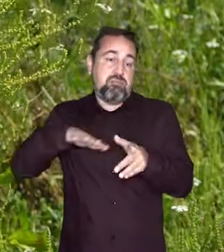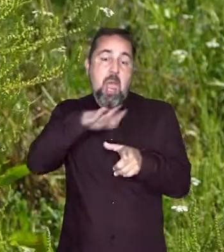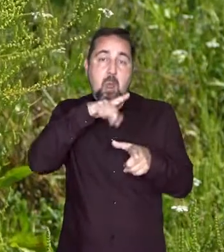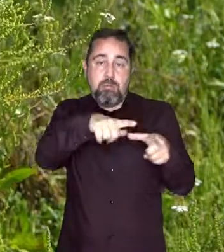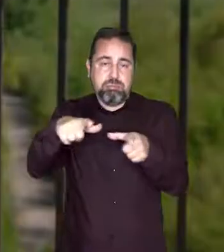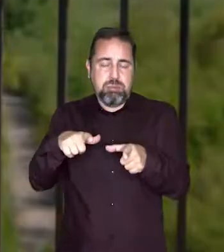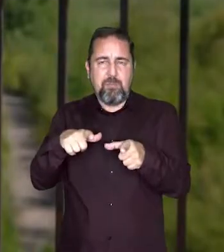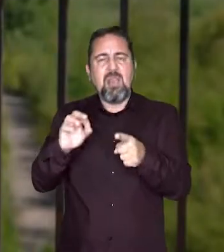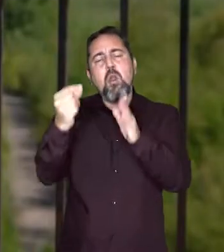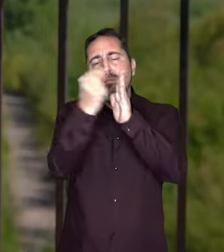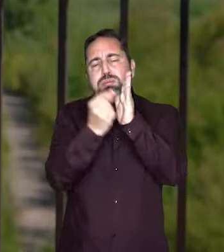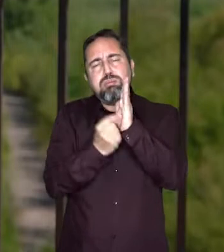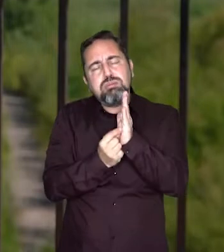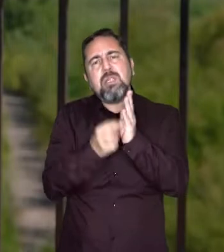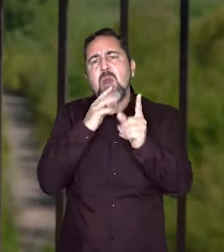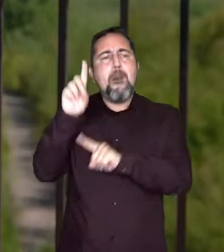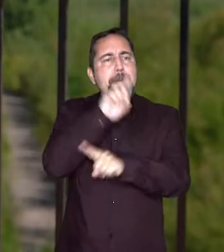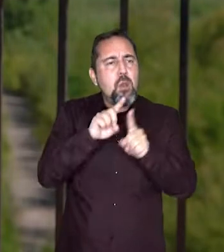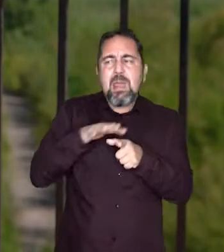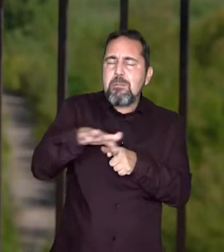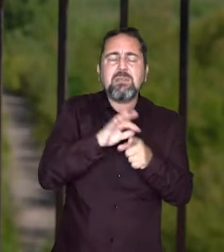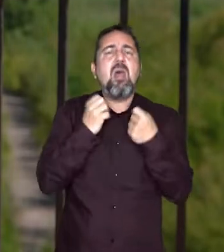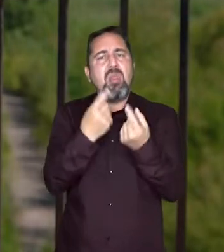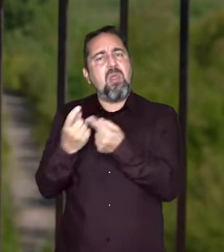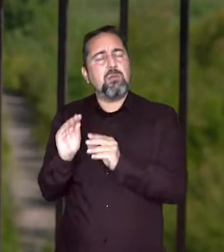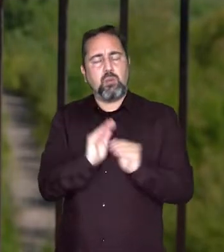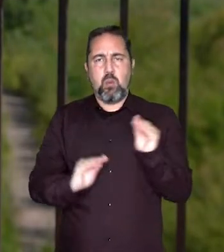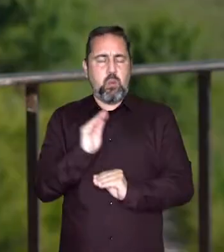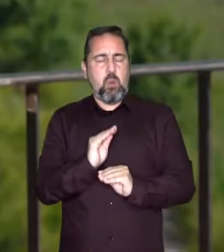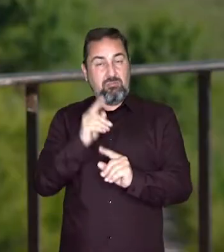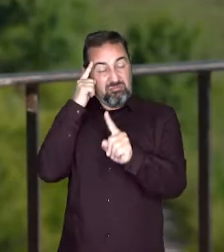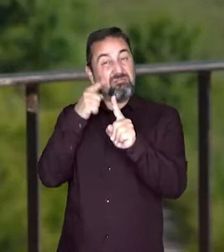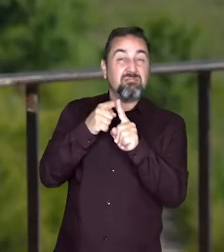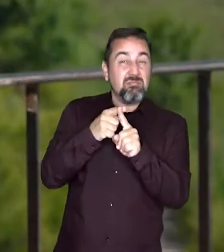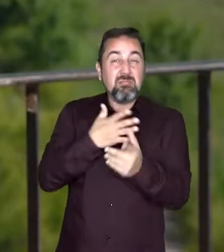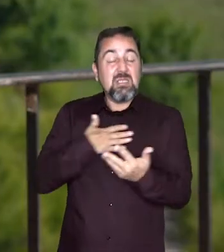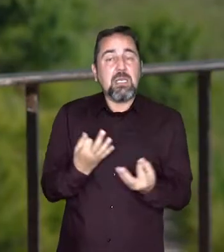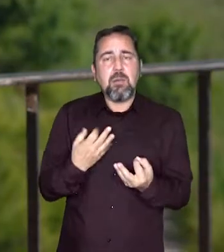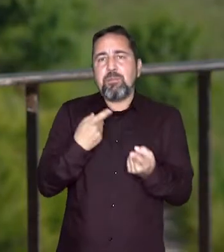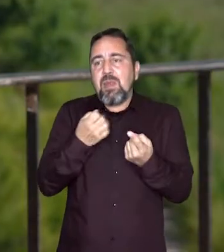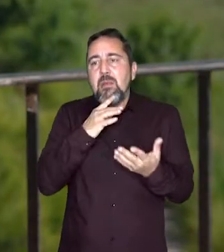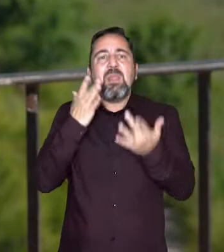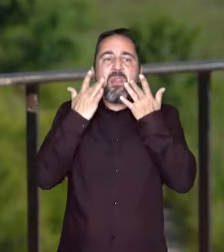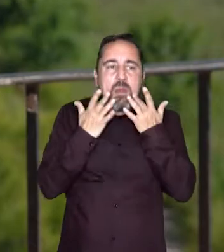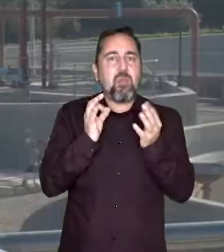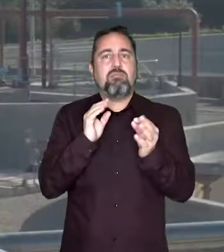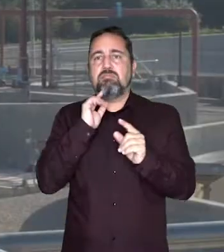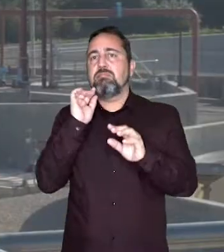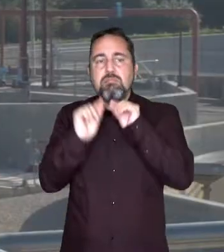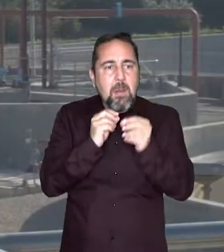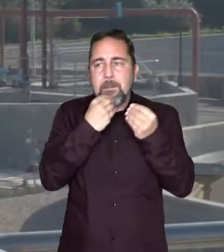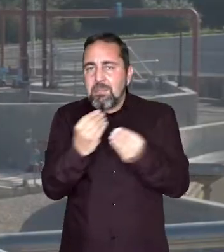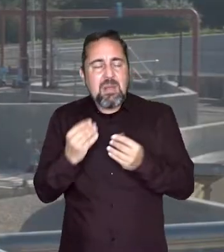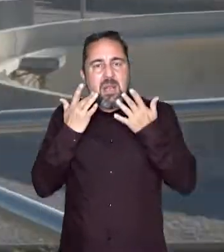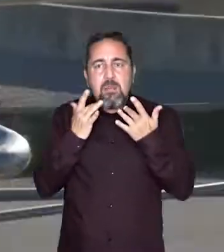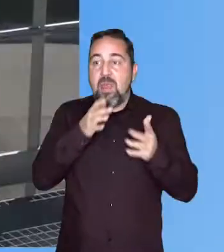acuíferos. Un conjunto de medidas para dar solución a los diferentes problemas de la demarcación. Estas actuaciones están encaminadas a impulsar medidas de